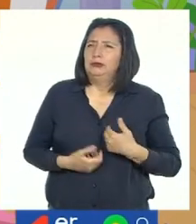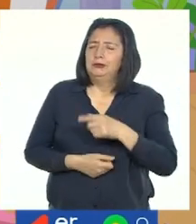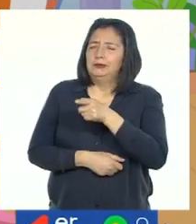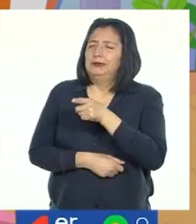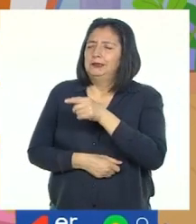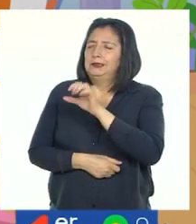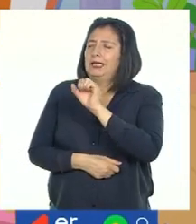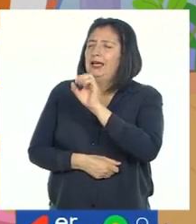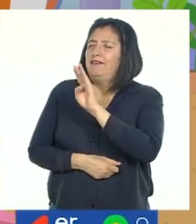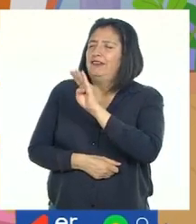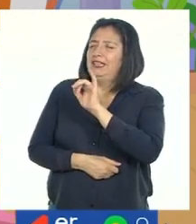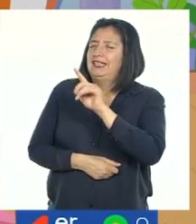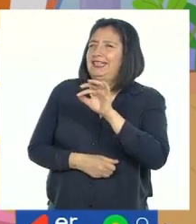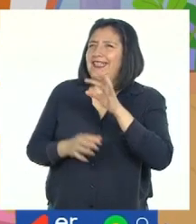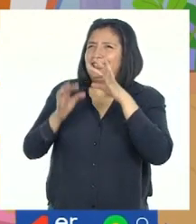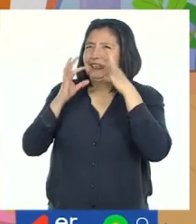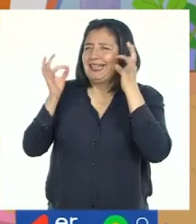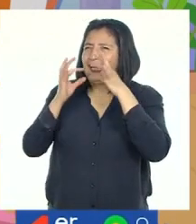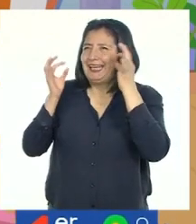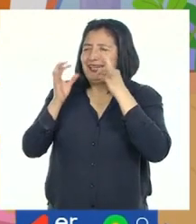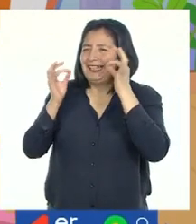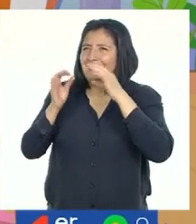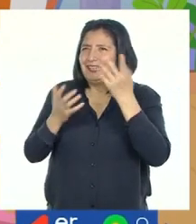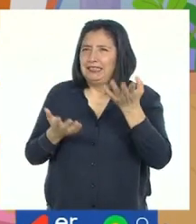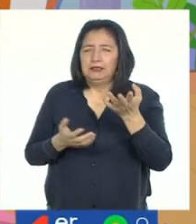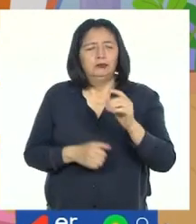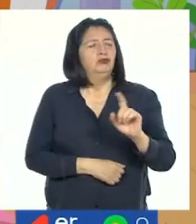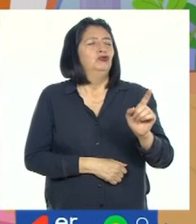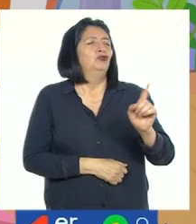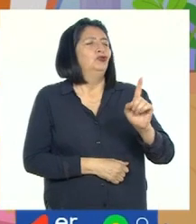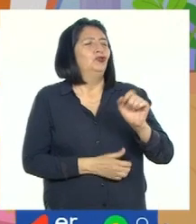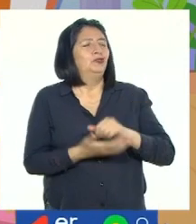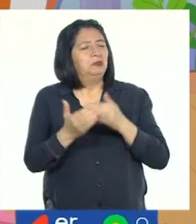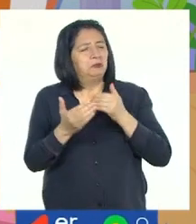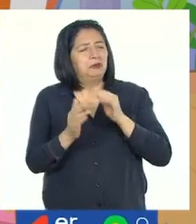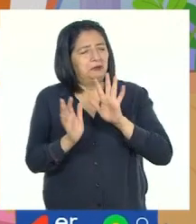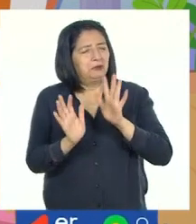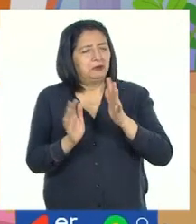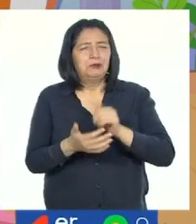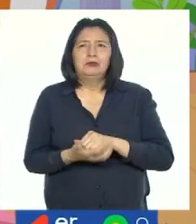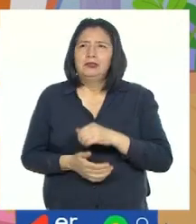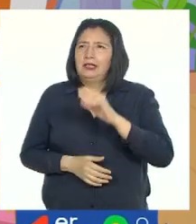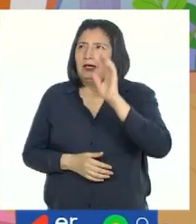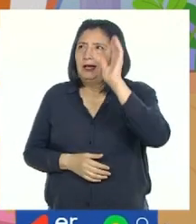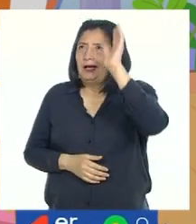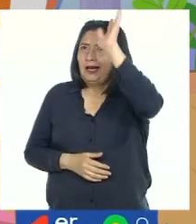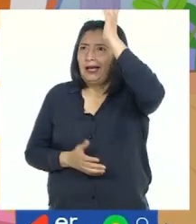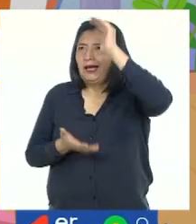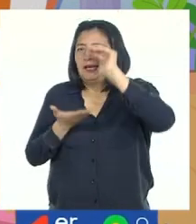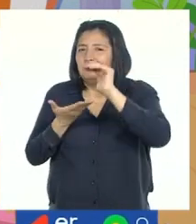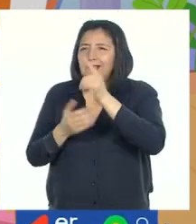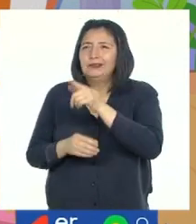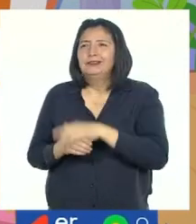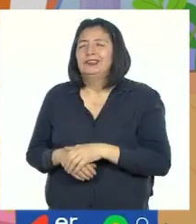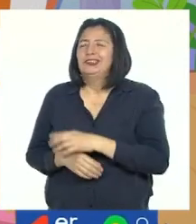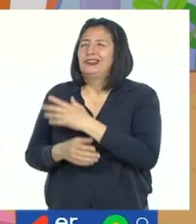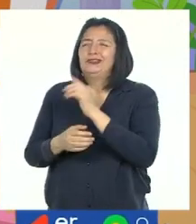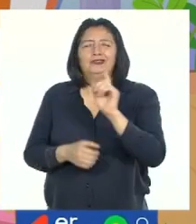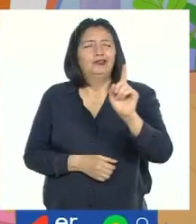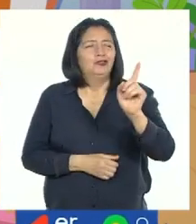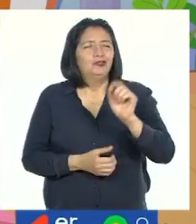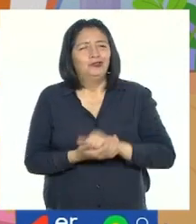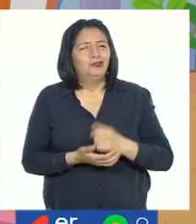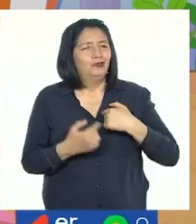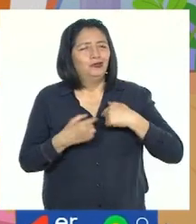Sabina. La gata Nina. No, pero está cerca. ¿Gallito? No,